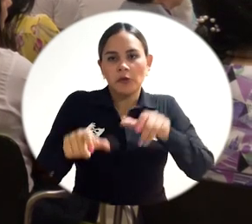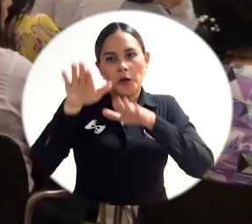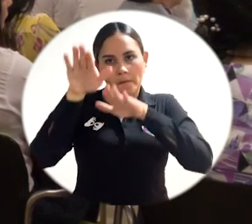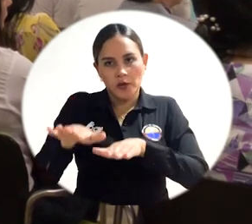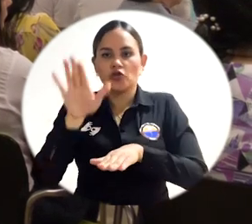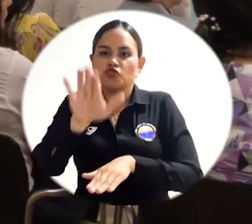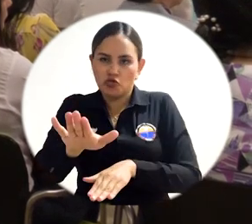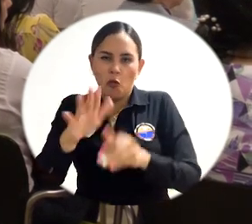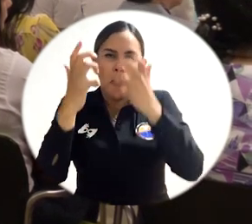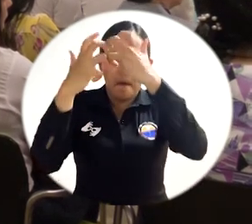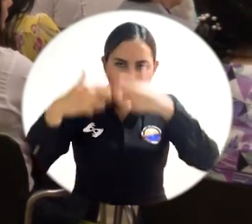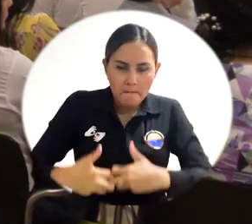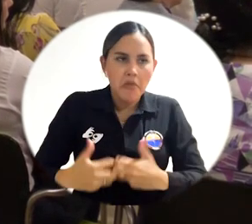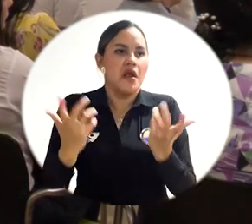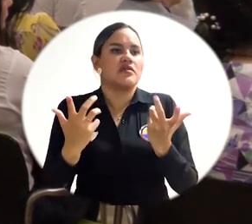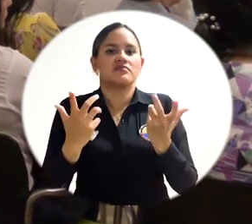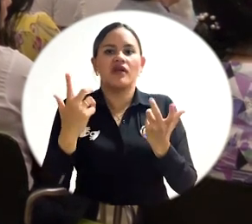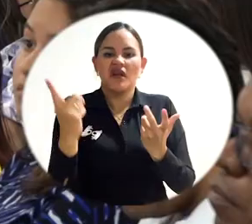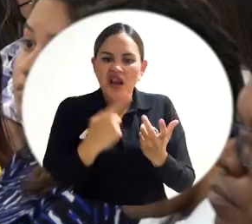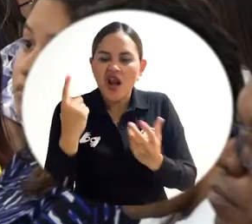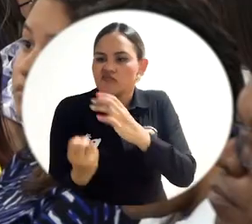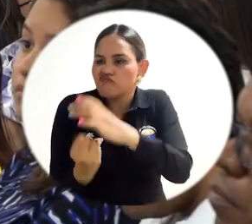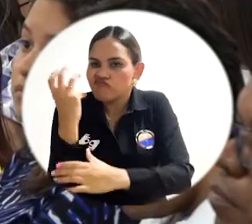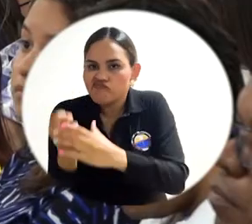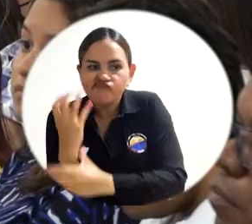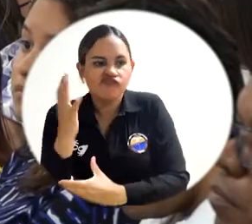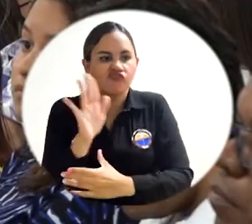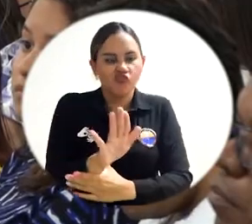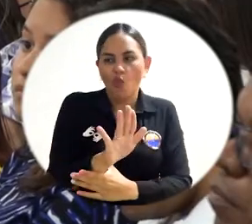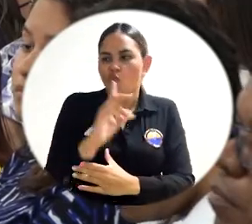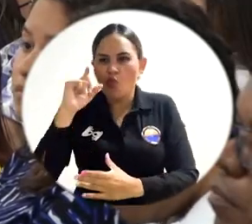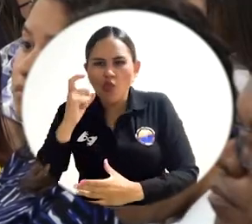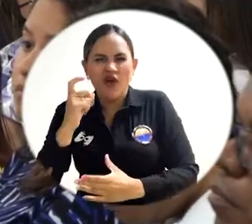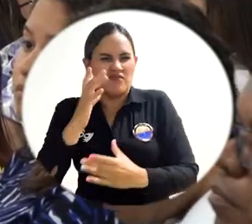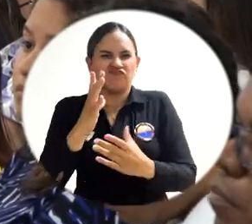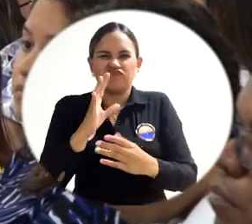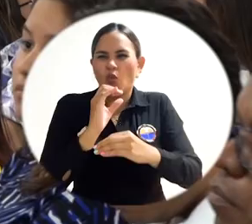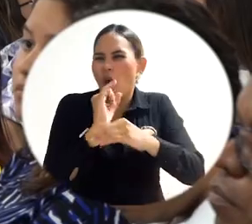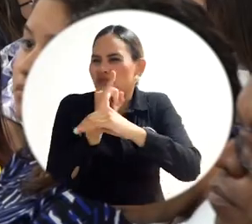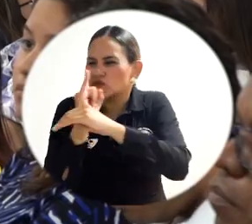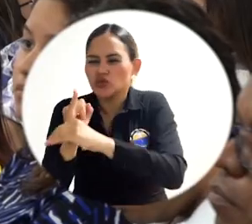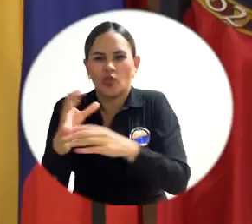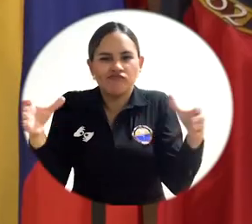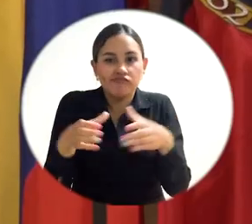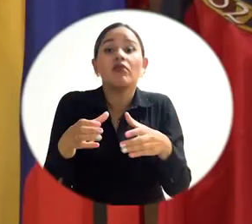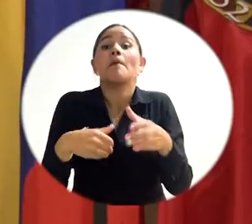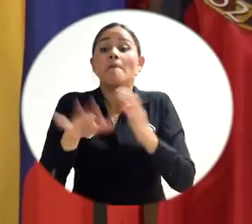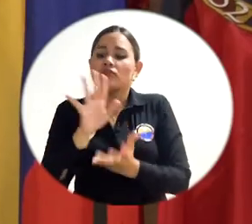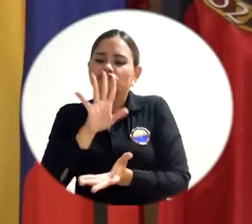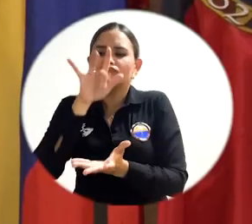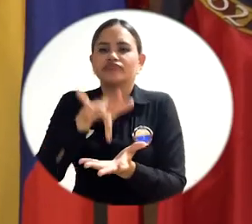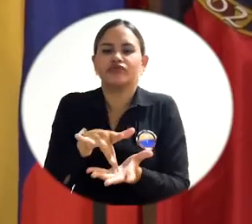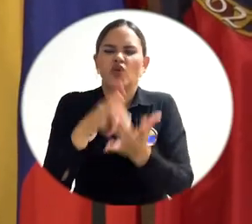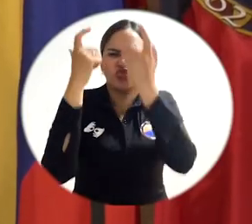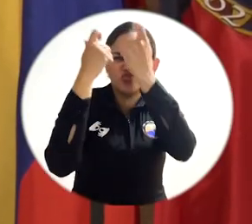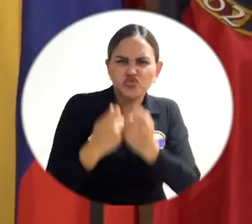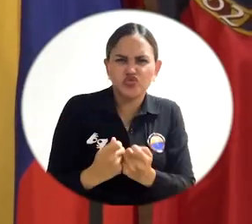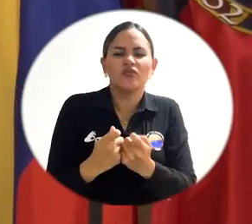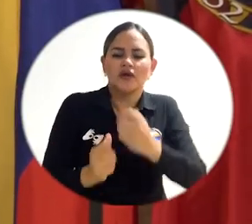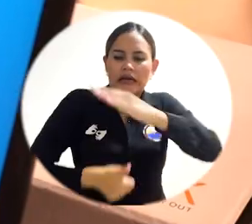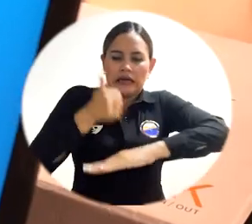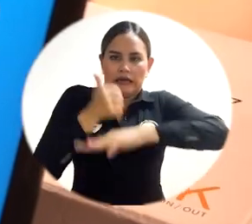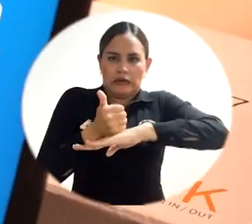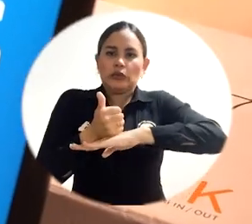Representantes de los gremios, sectores empresariales, productivos y gubernamental se hicieron presentes en la rendición de cuentas del Dr.